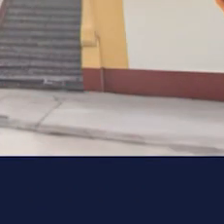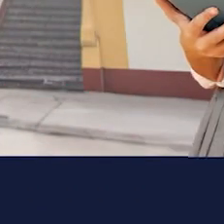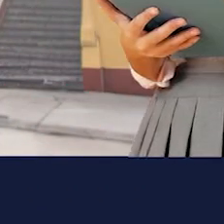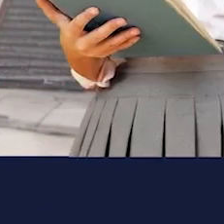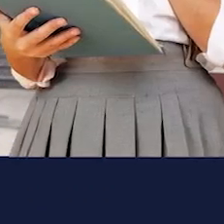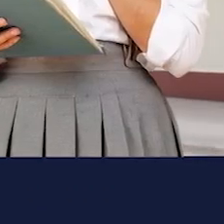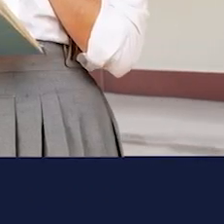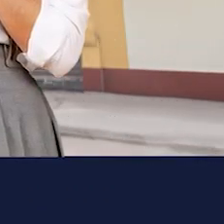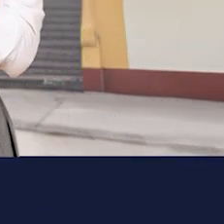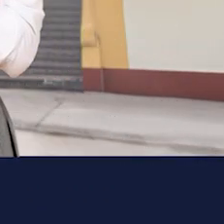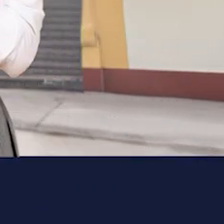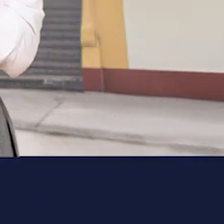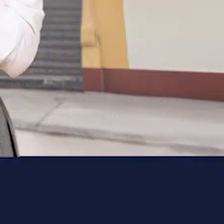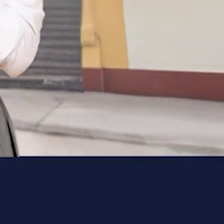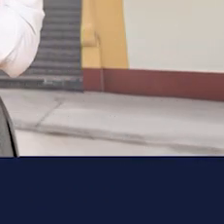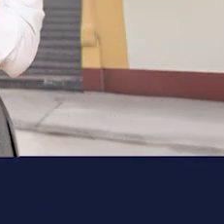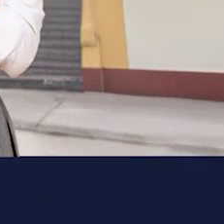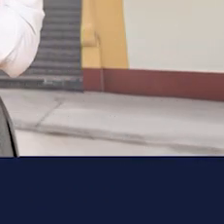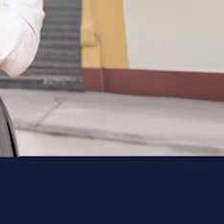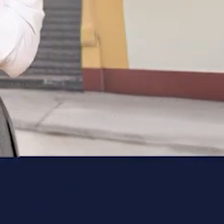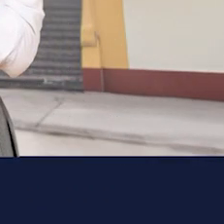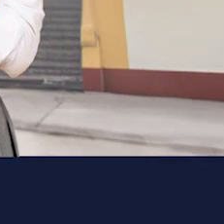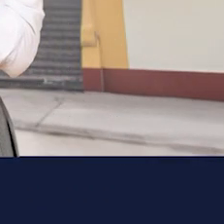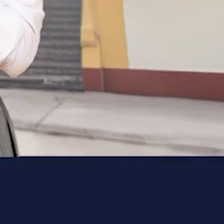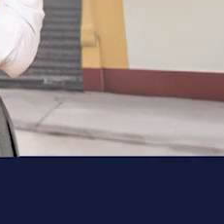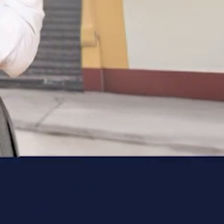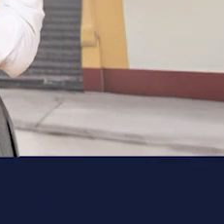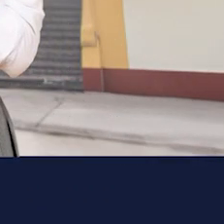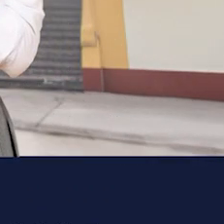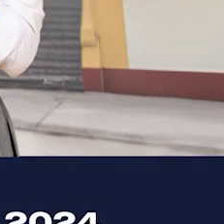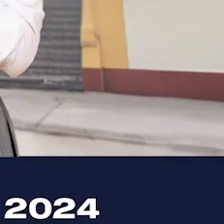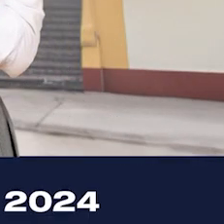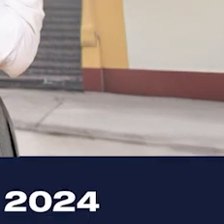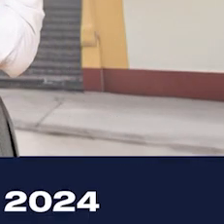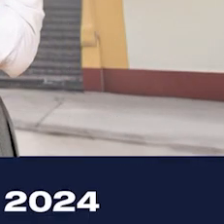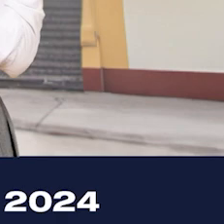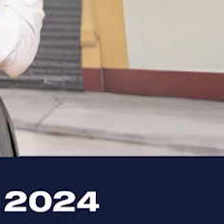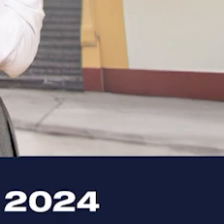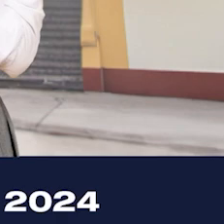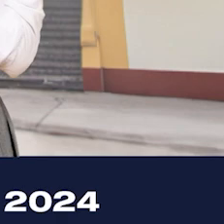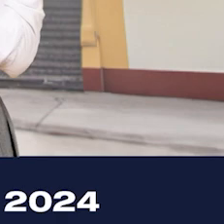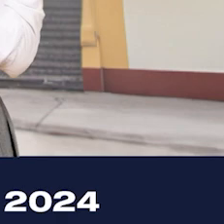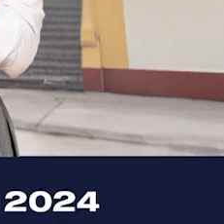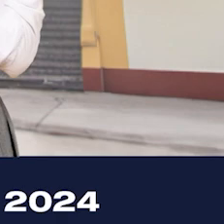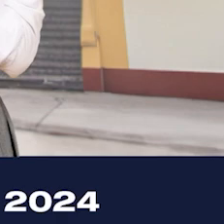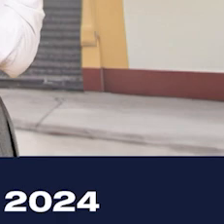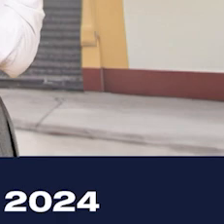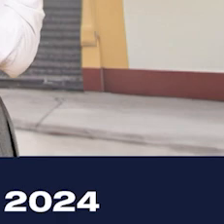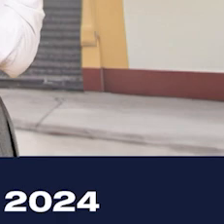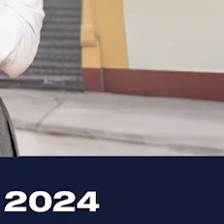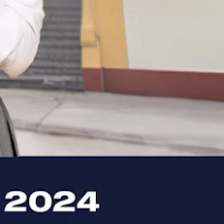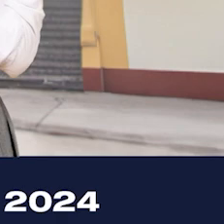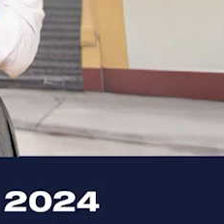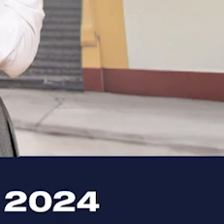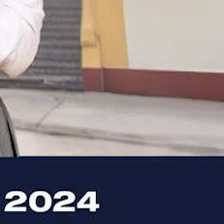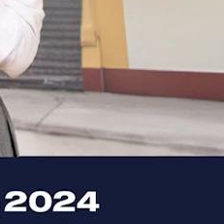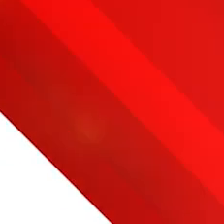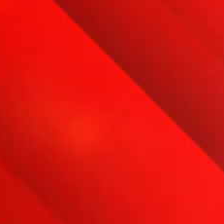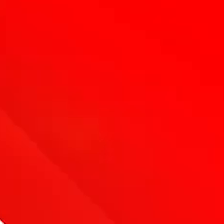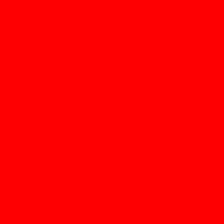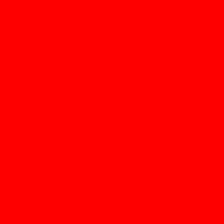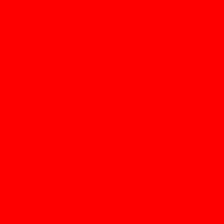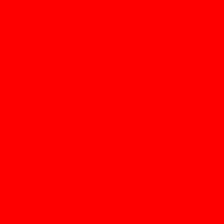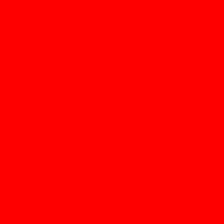Aprende cómo registrar paso a paso la Aveduría Escolar Programa de Mantenimiento en las Instituciones Educativas 2024.